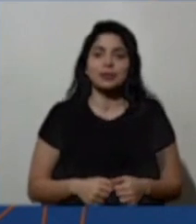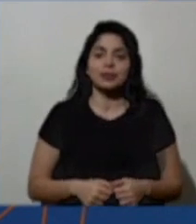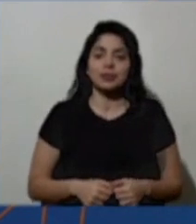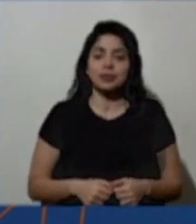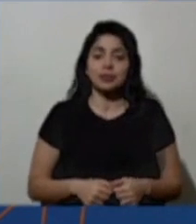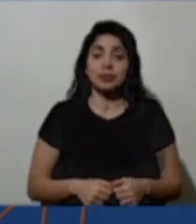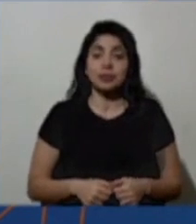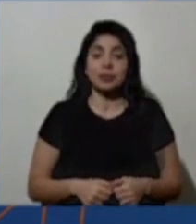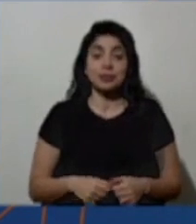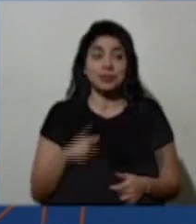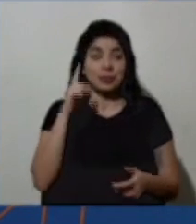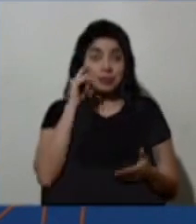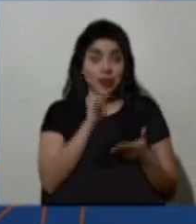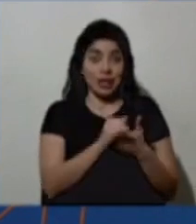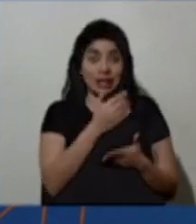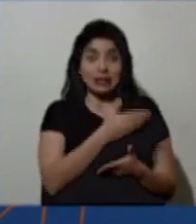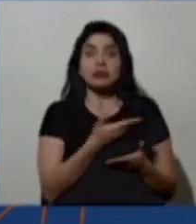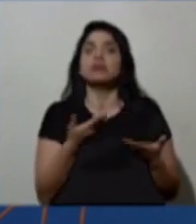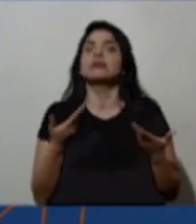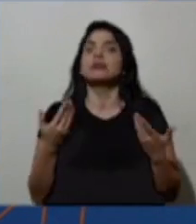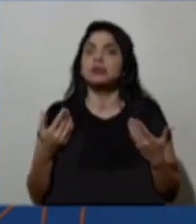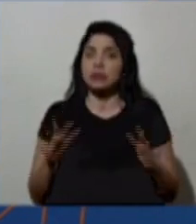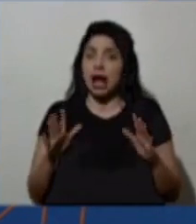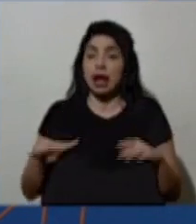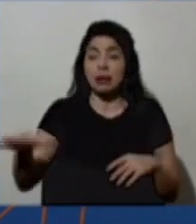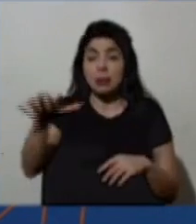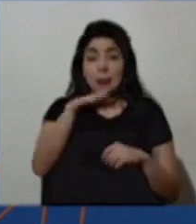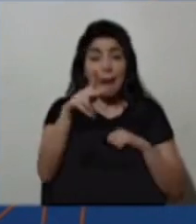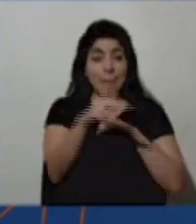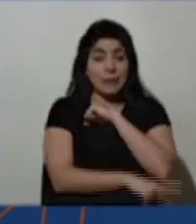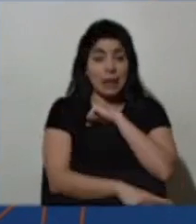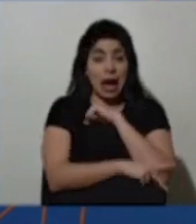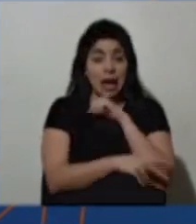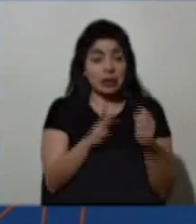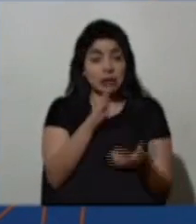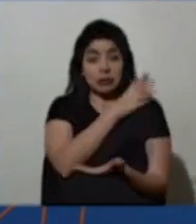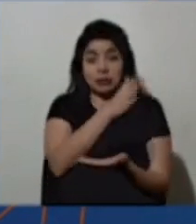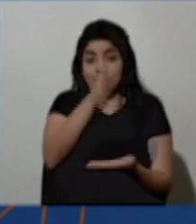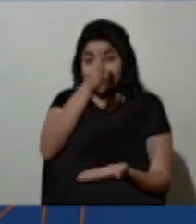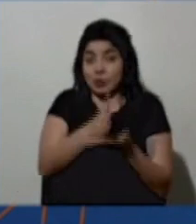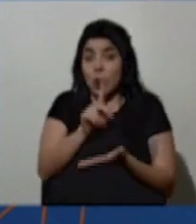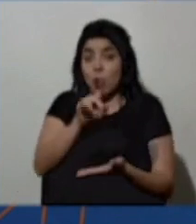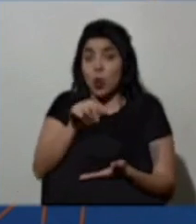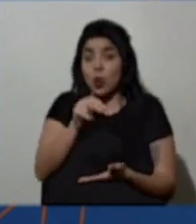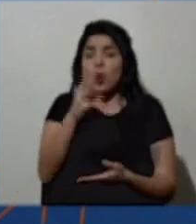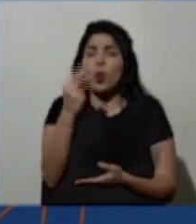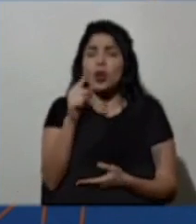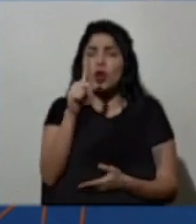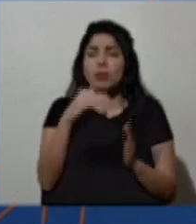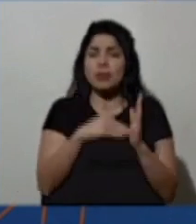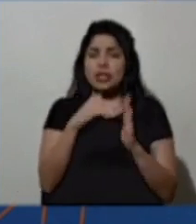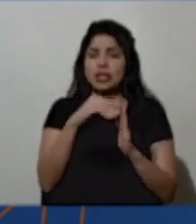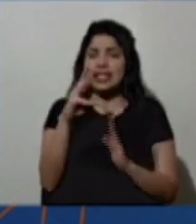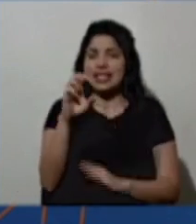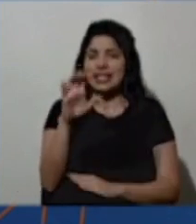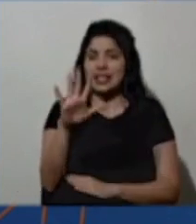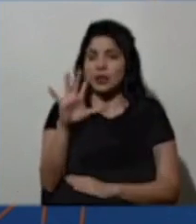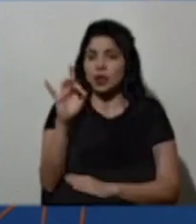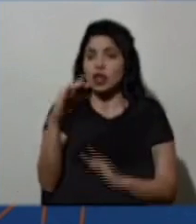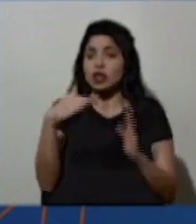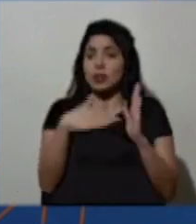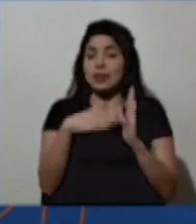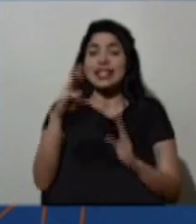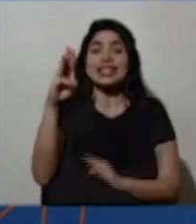En este sentido, ya hemos aplicado en el país hasta el 1 de junio, un millón 658 mil